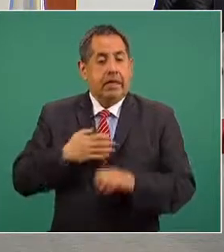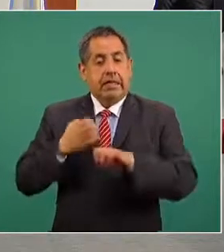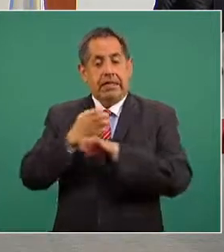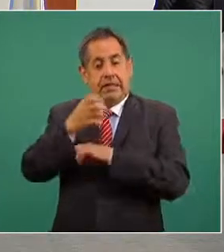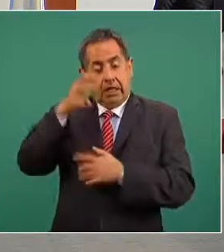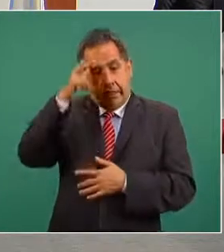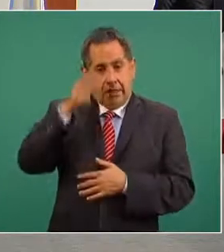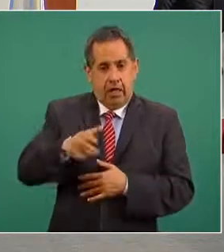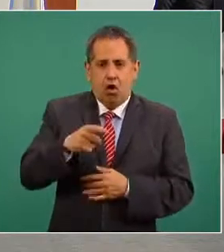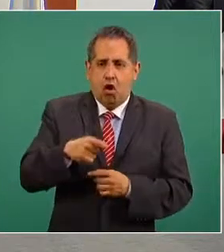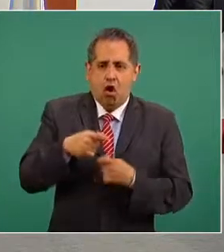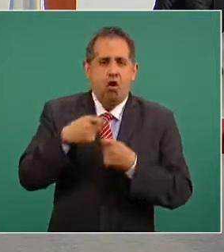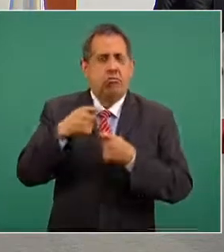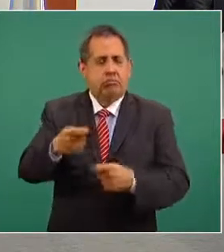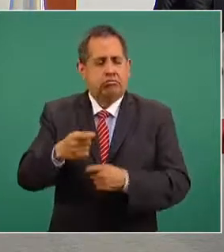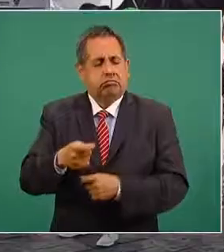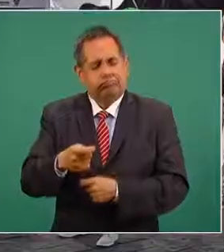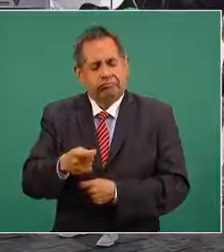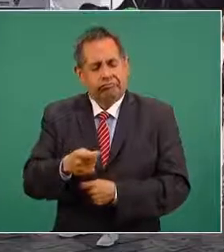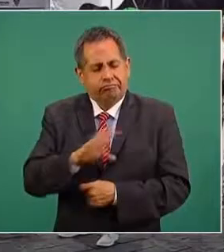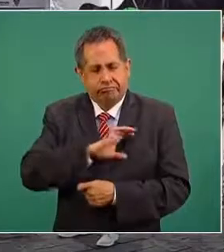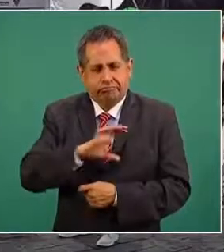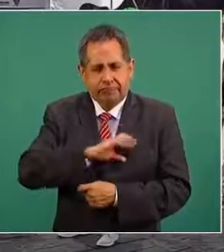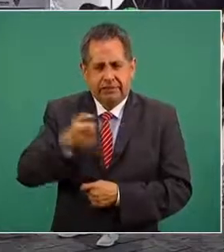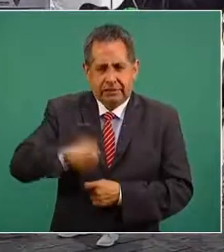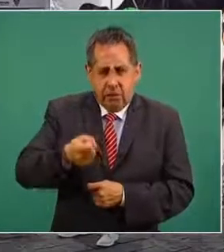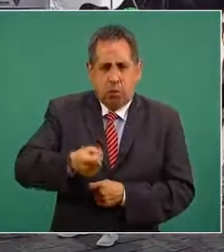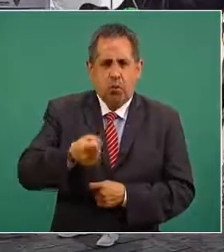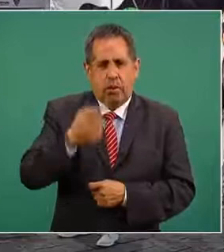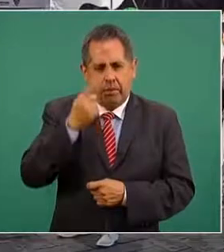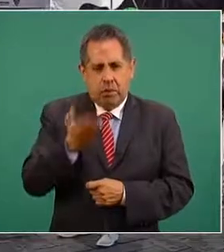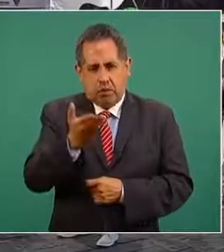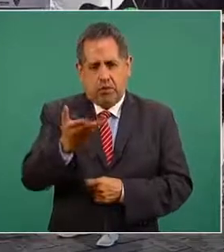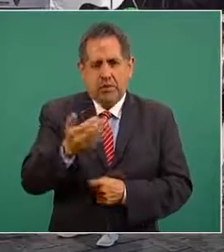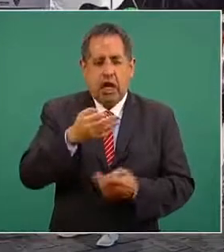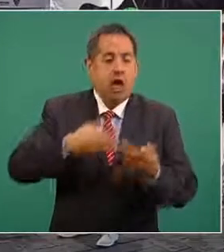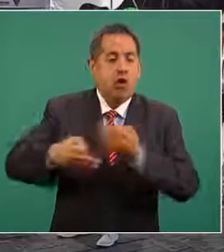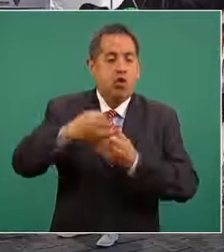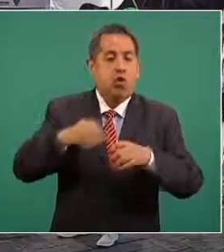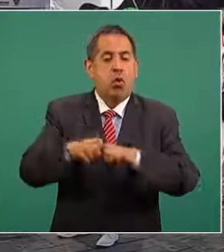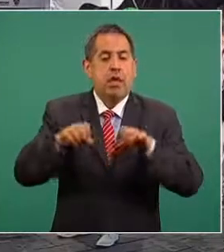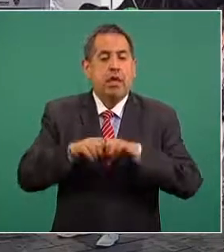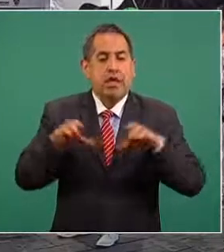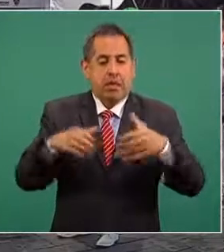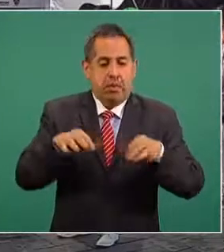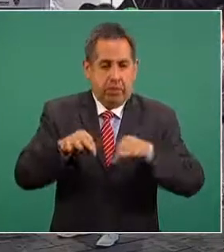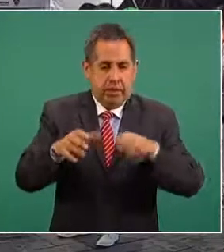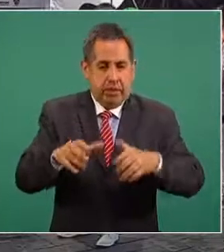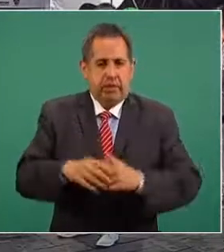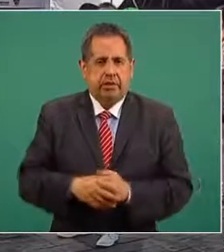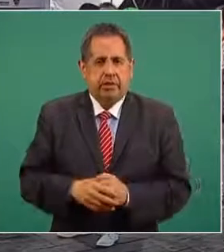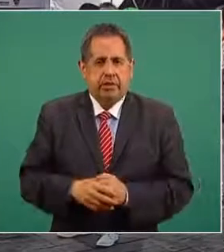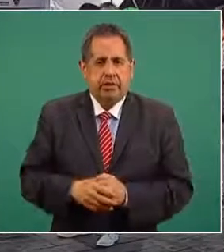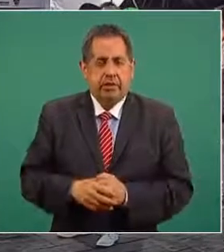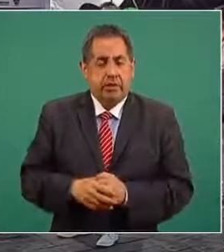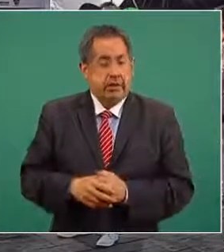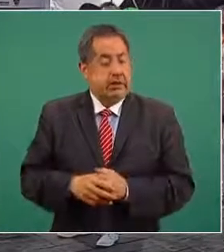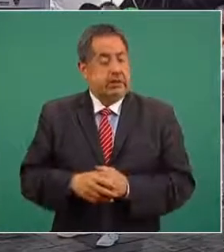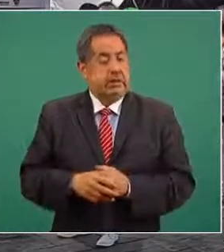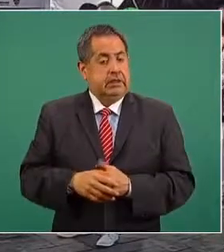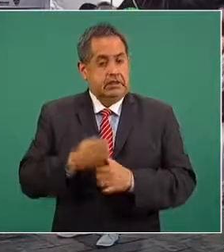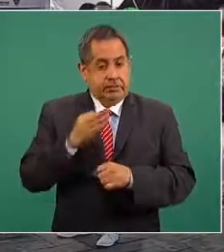le enviamos un cordial saludo a usted y a todo su equipo de trabajo para las actividades